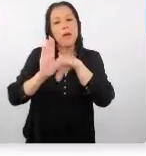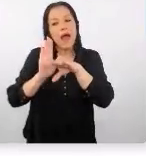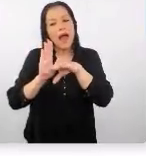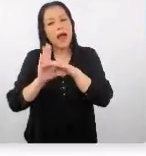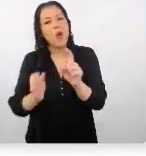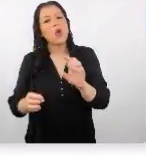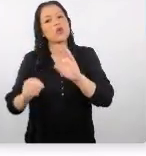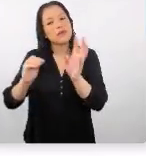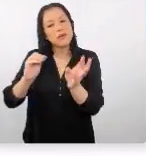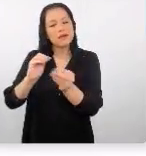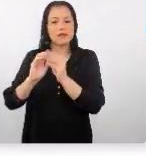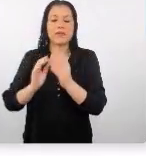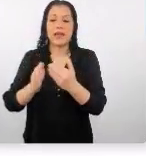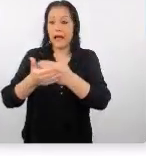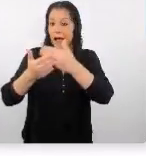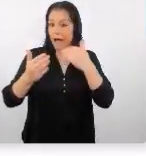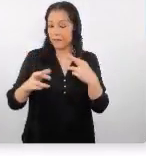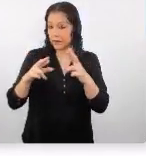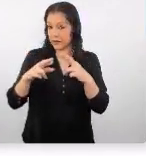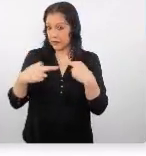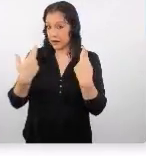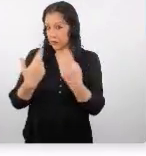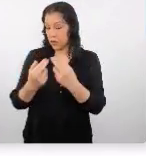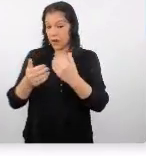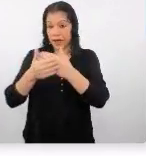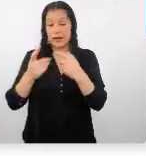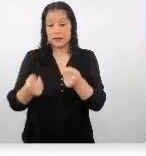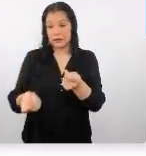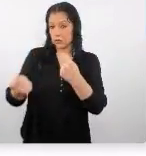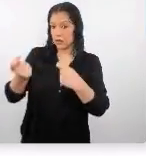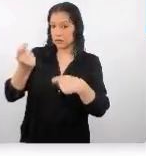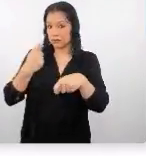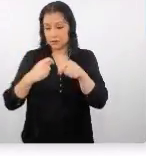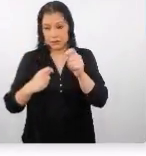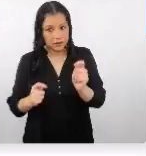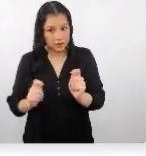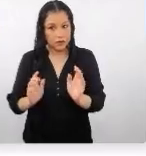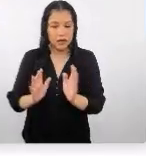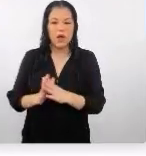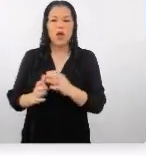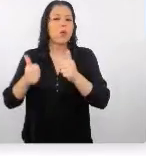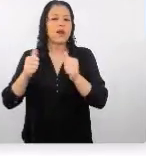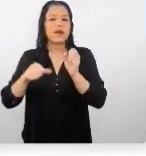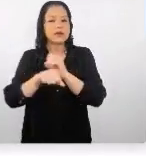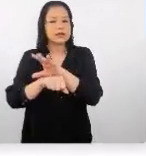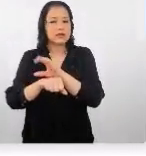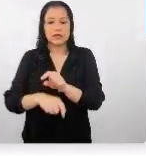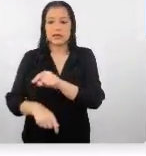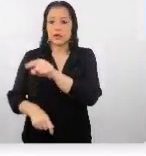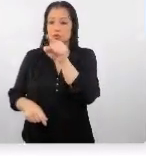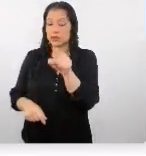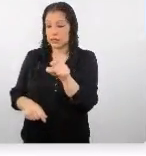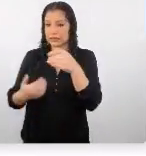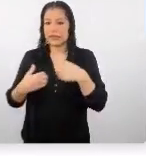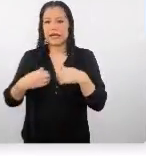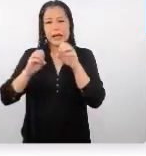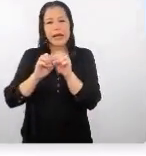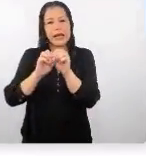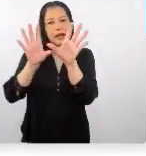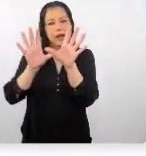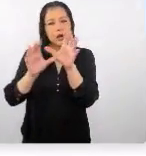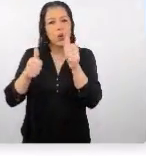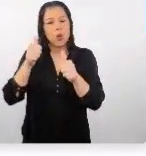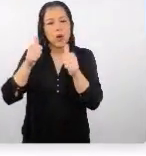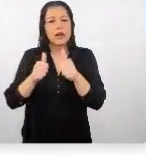antes de la reunión o antes de una negociación lo recomendable es que ustedes tengan claro cuál es lo